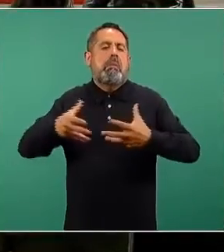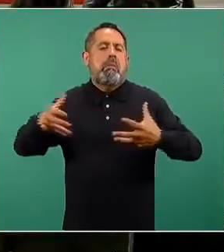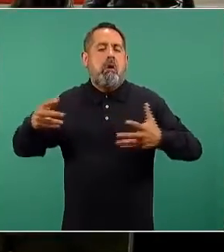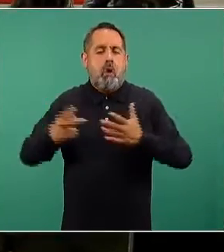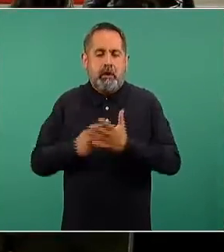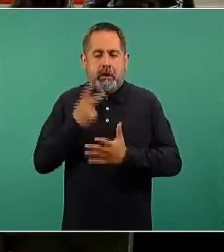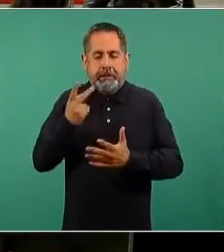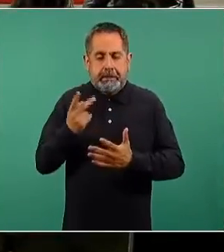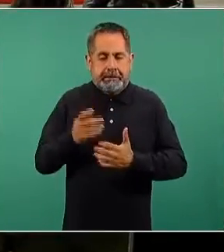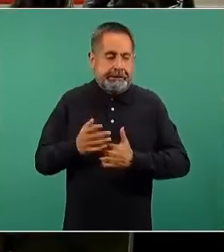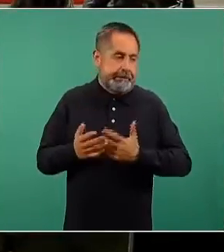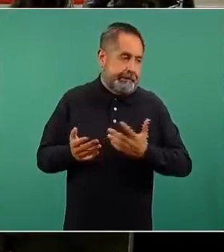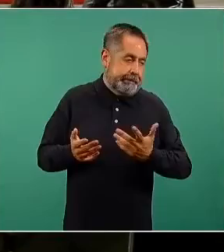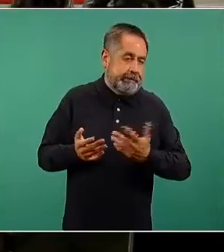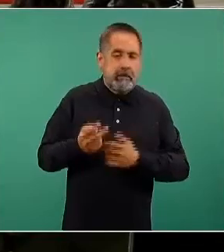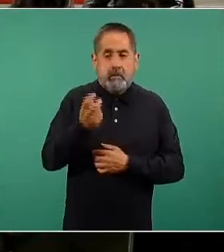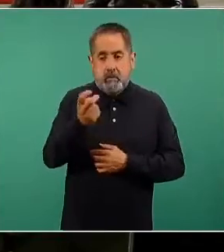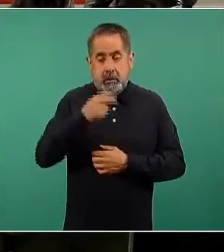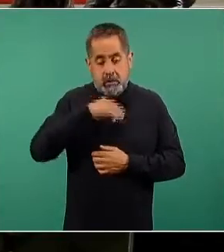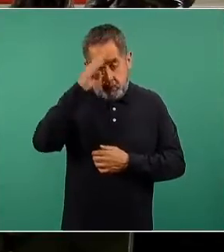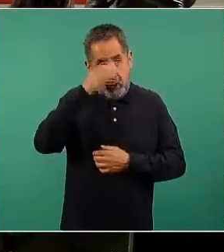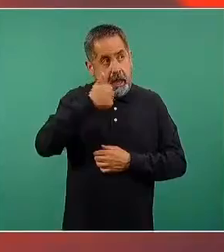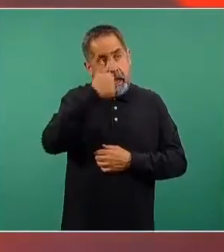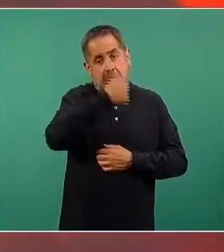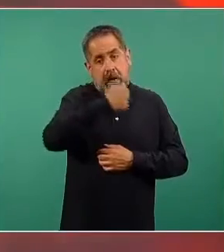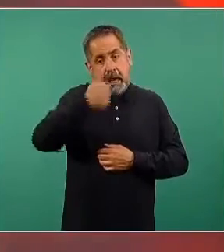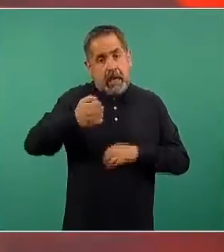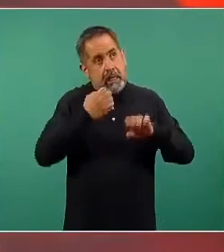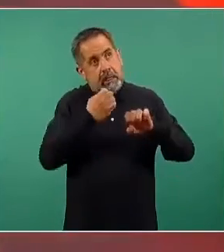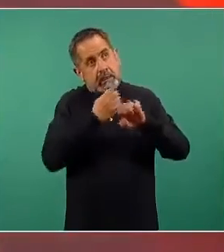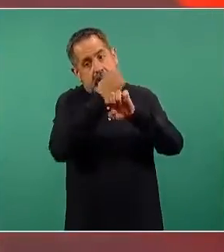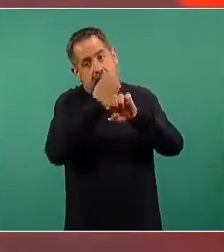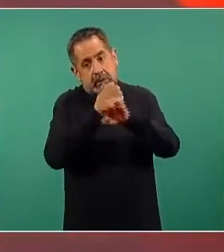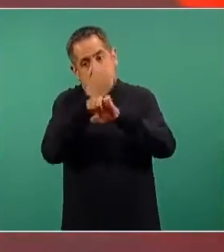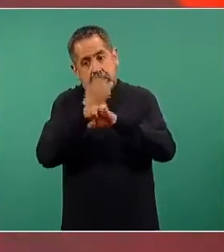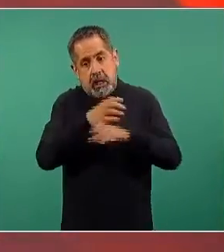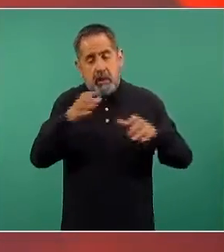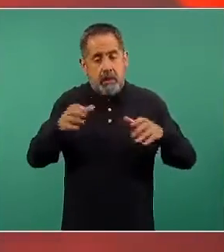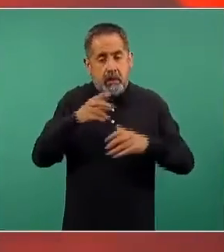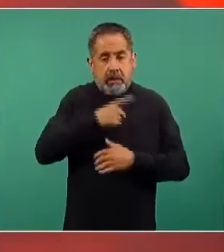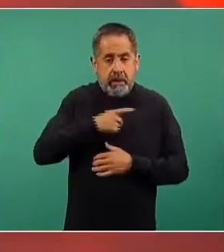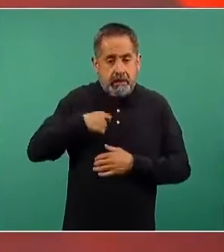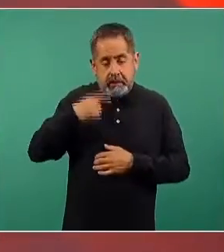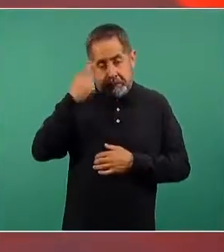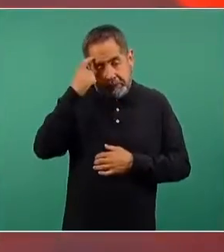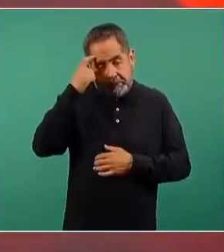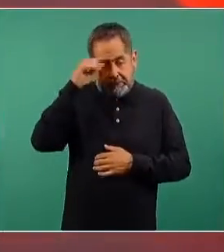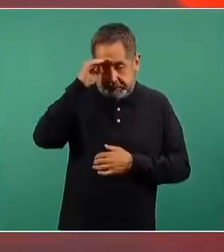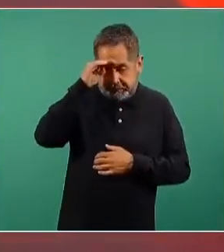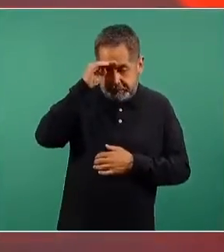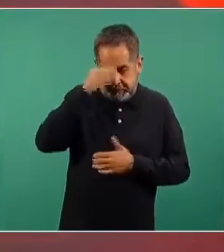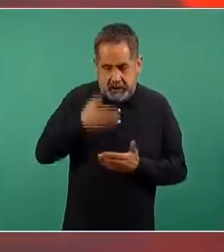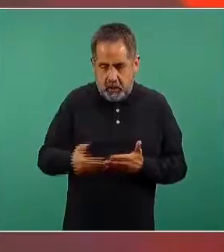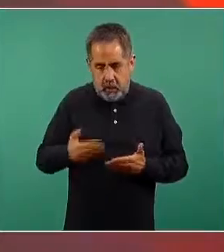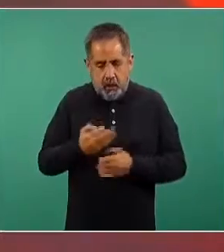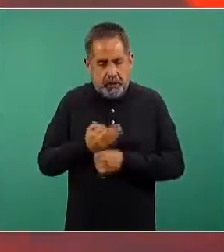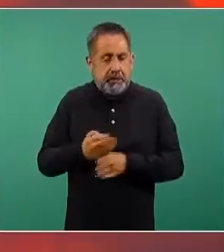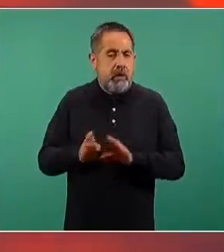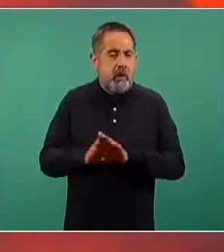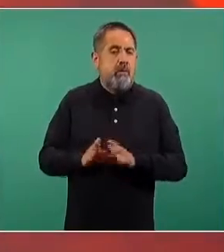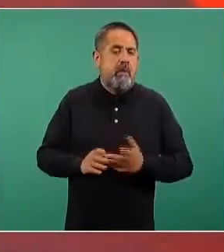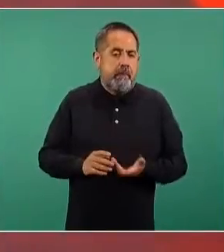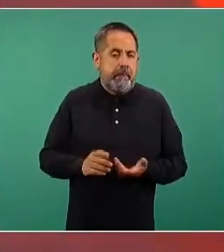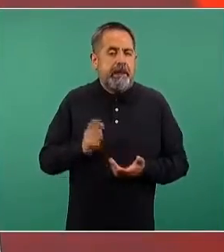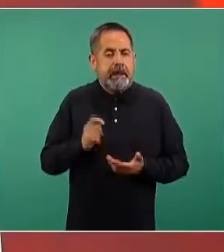deliberaciones que tome cada autoridad sanitaria estatal deben considerar las situaciones presentes y la